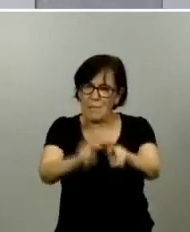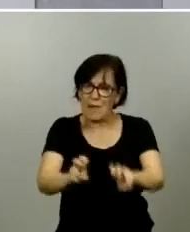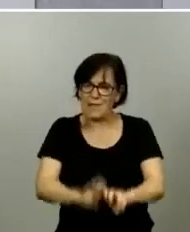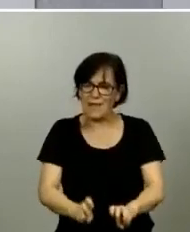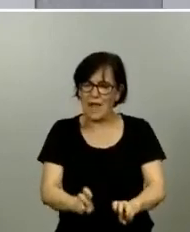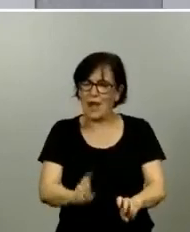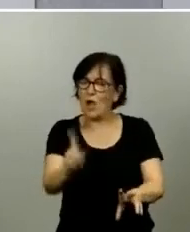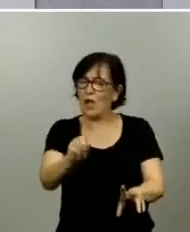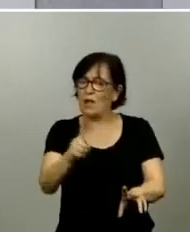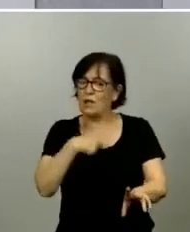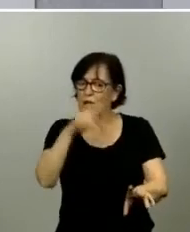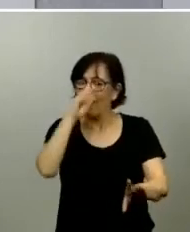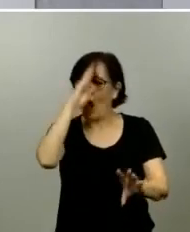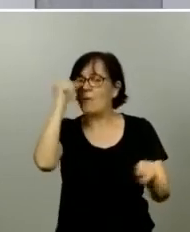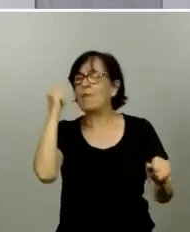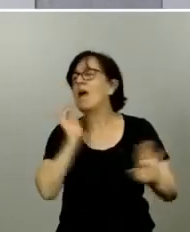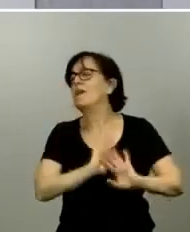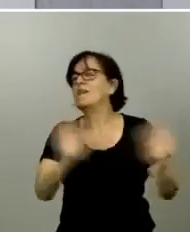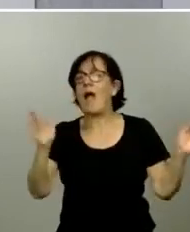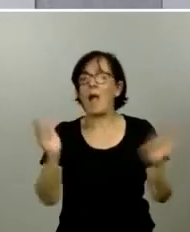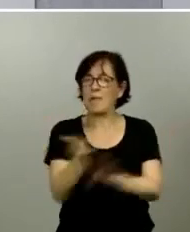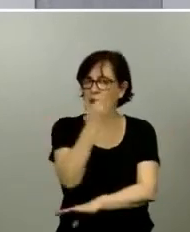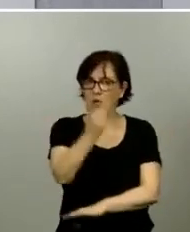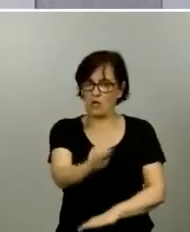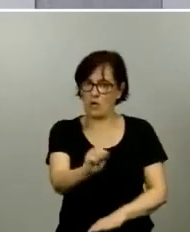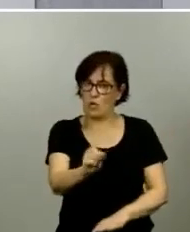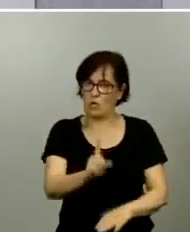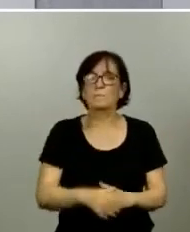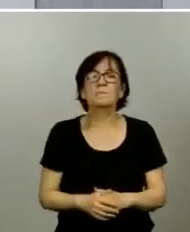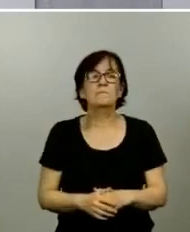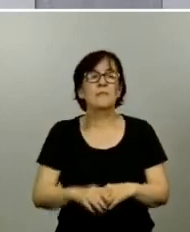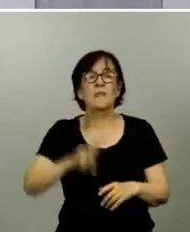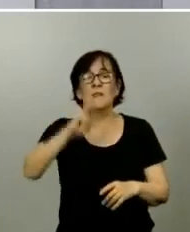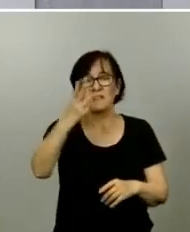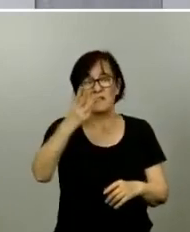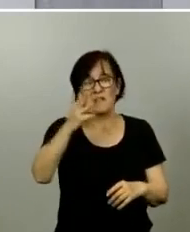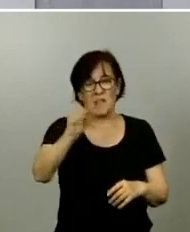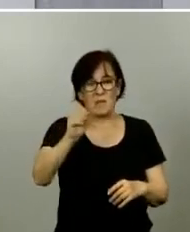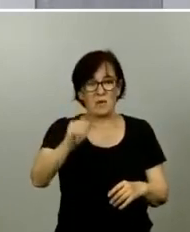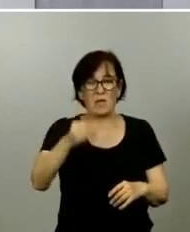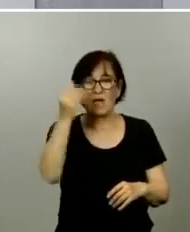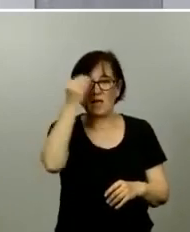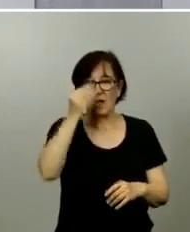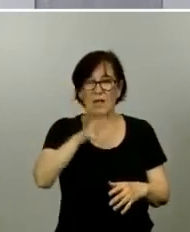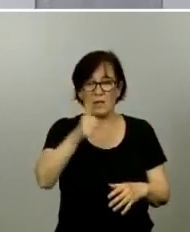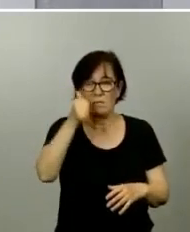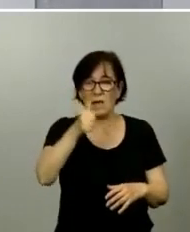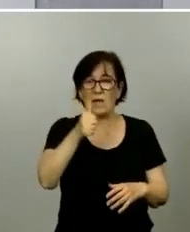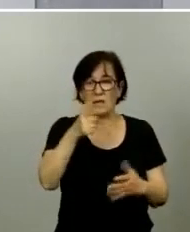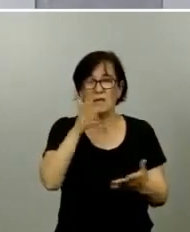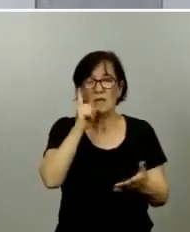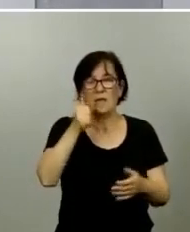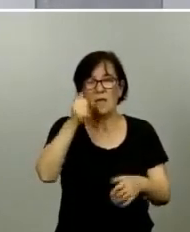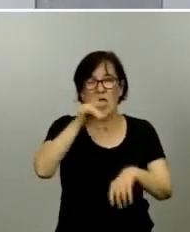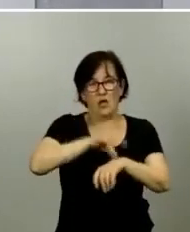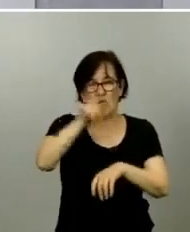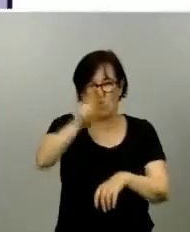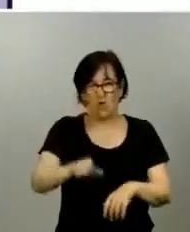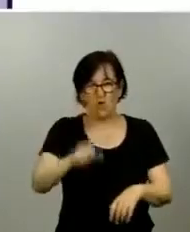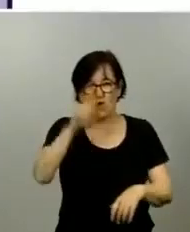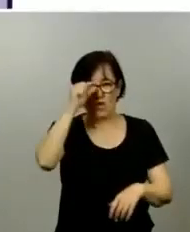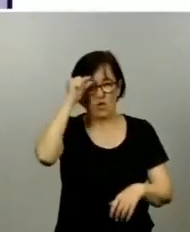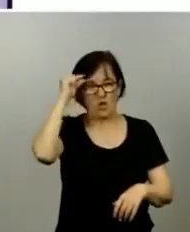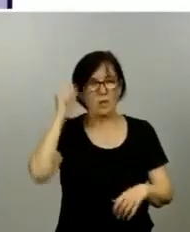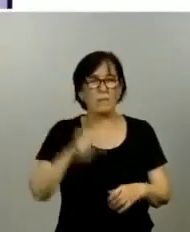perder ni mucho menos el respeto y sobre la tercera pregunta creo que es más ahí va dirigida el doctor Simón sí bueno los niños